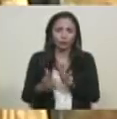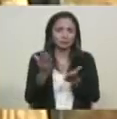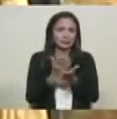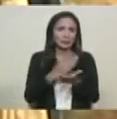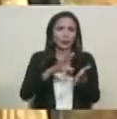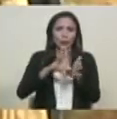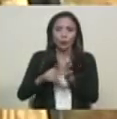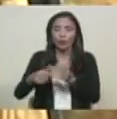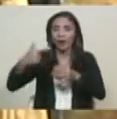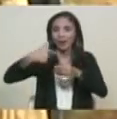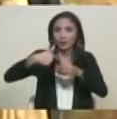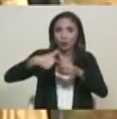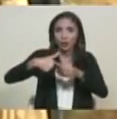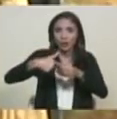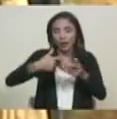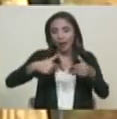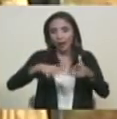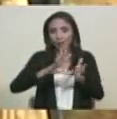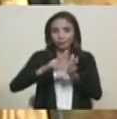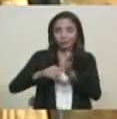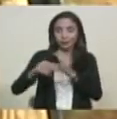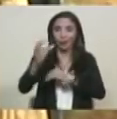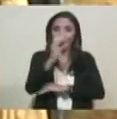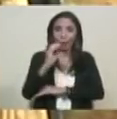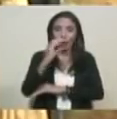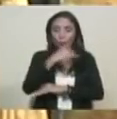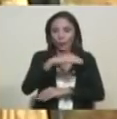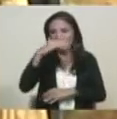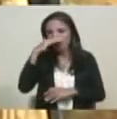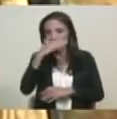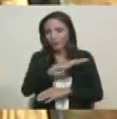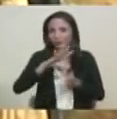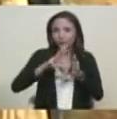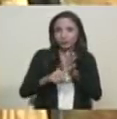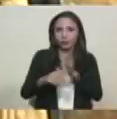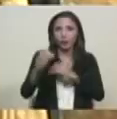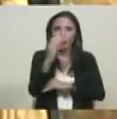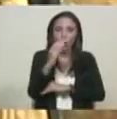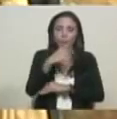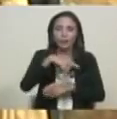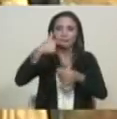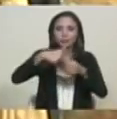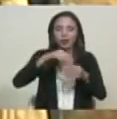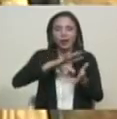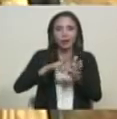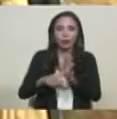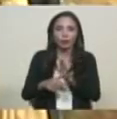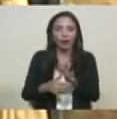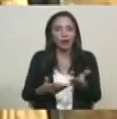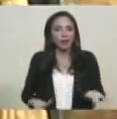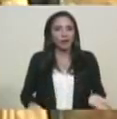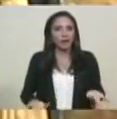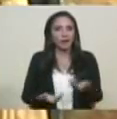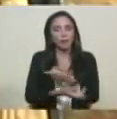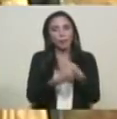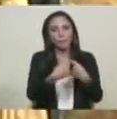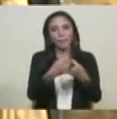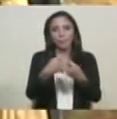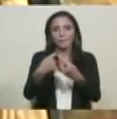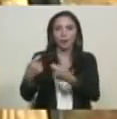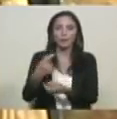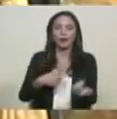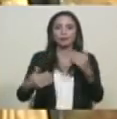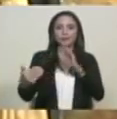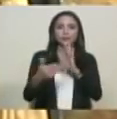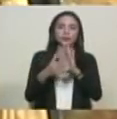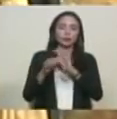Se roban la gasolina venezolana, las mafias colombianas, para sostener además su juego sucio